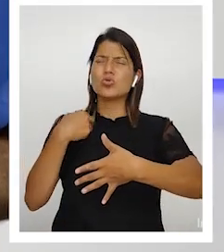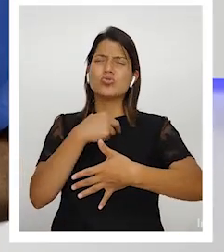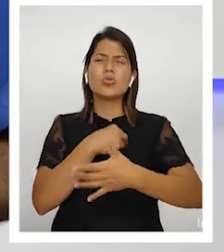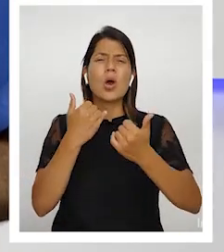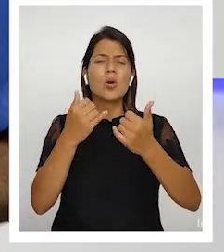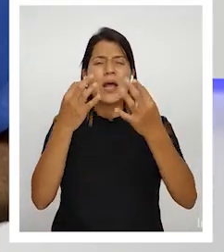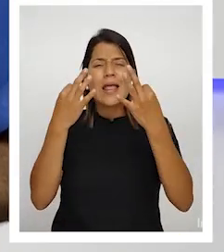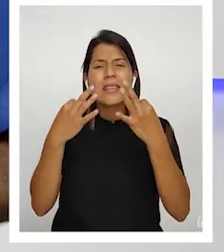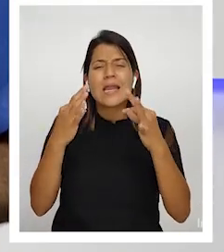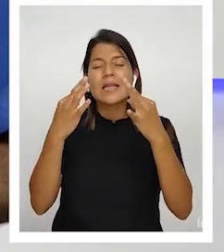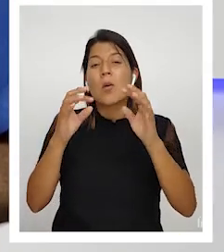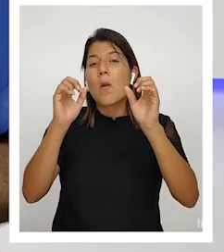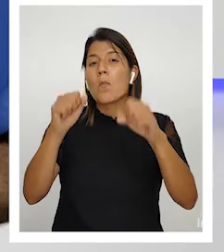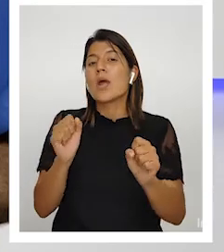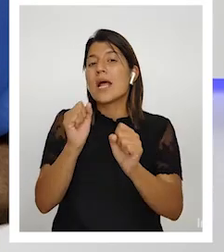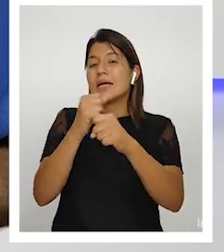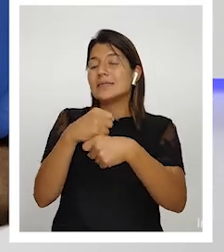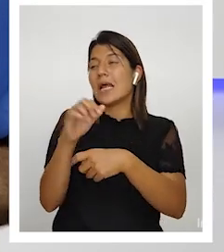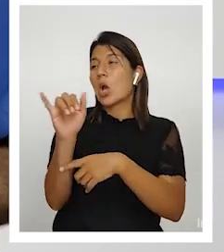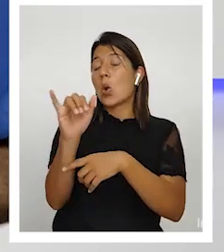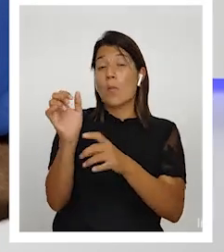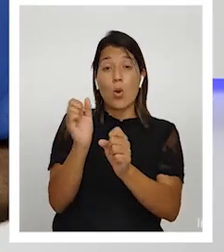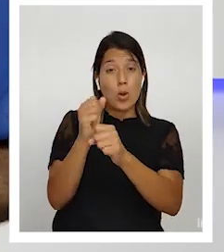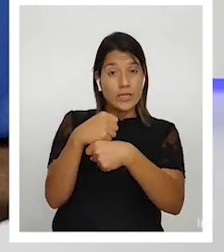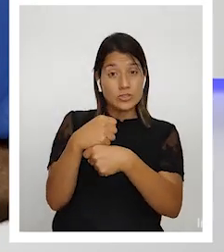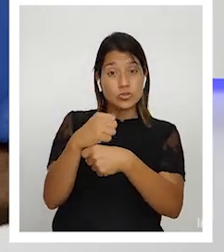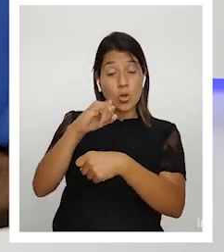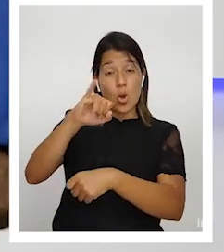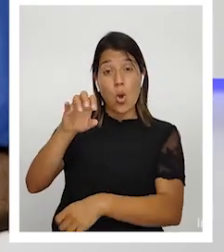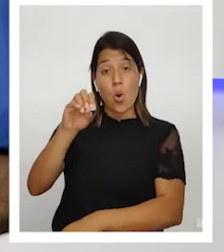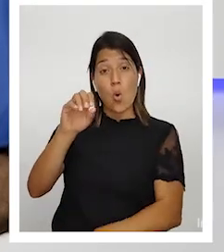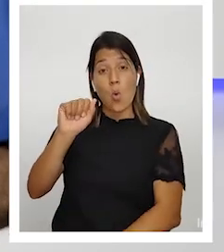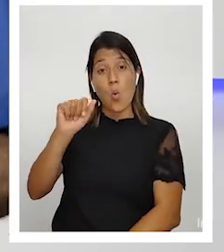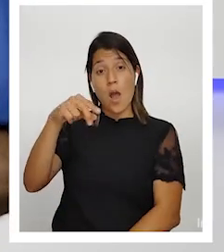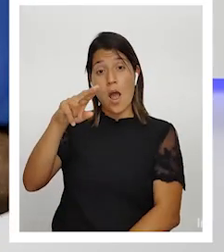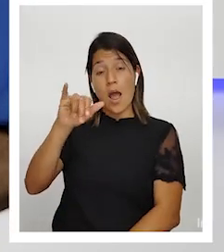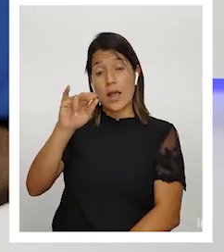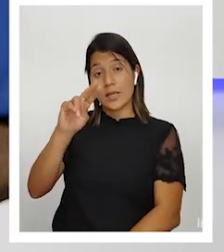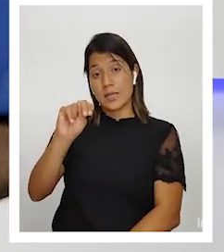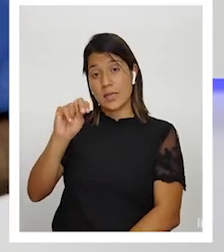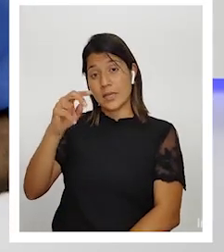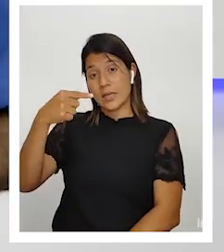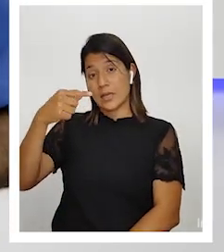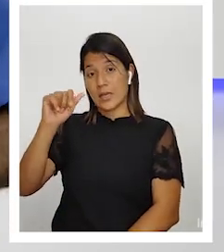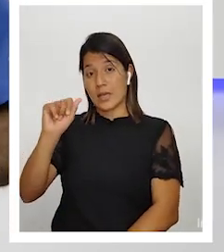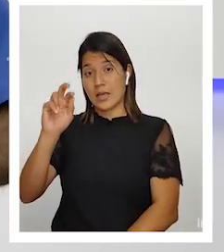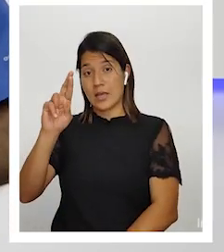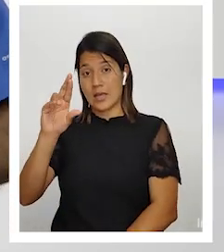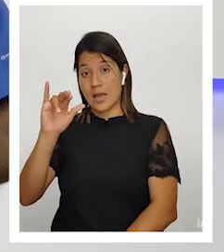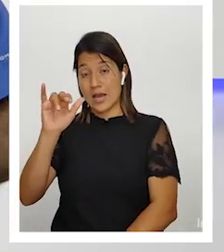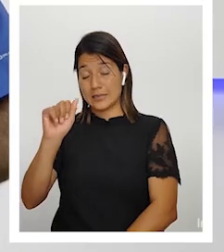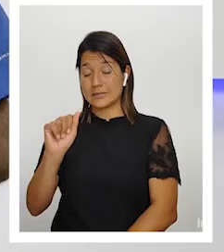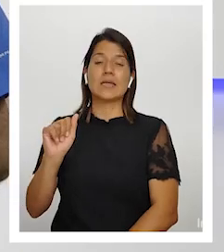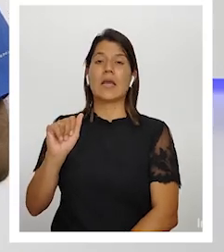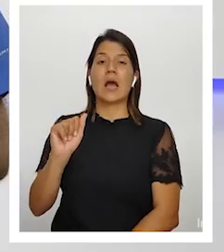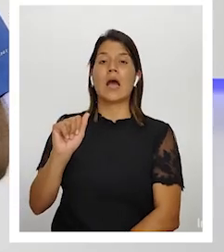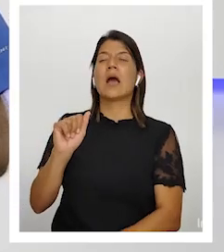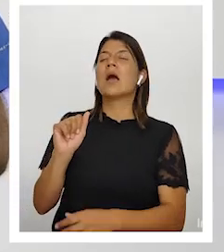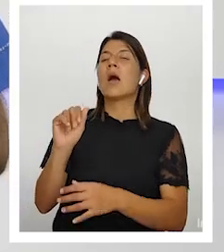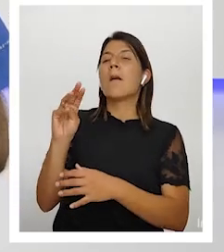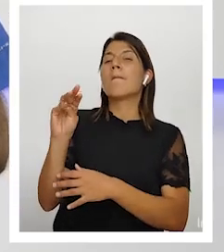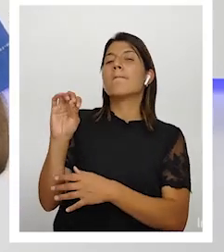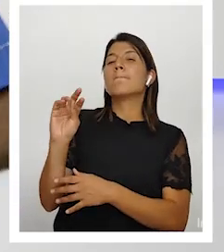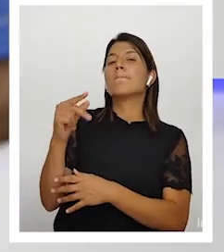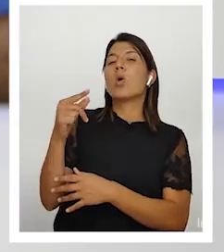hacer lo que hizo Joaquín García Monge en su época que logró tener la tercera revista de más circulación en el